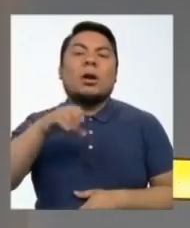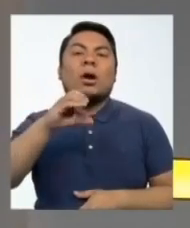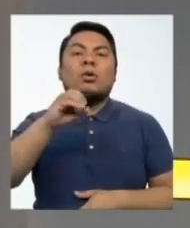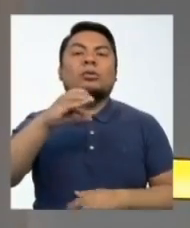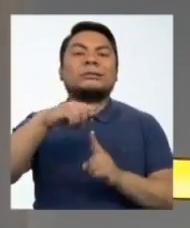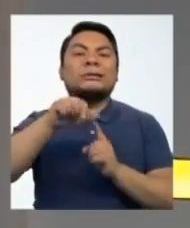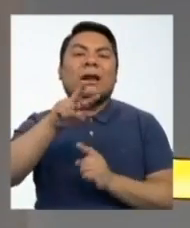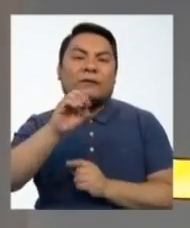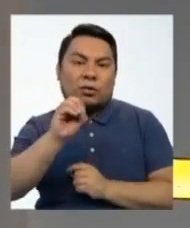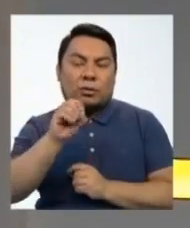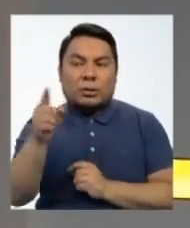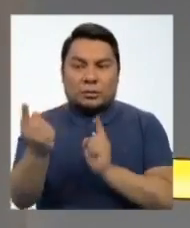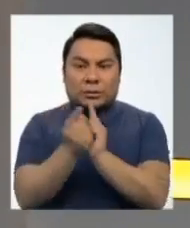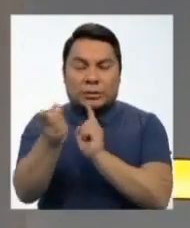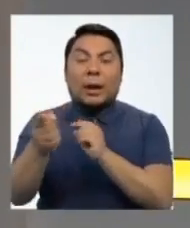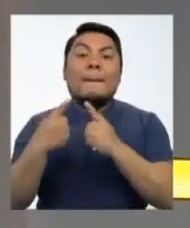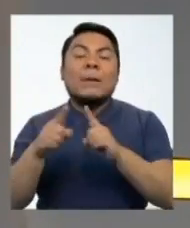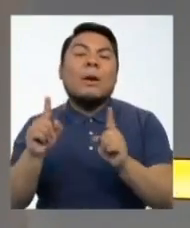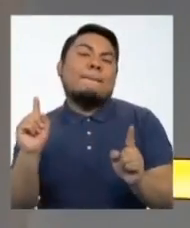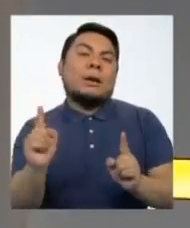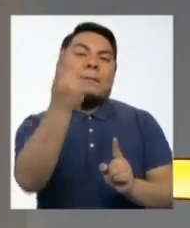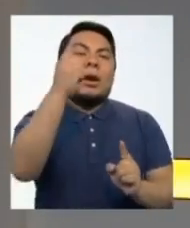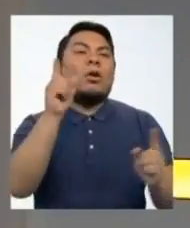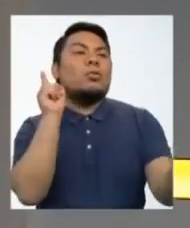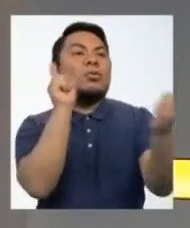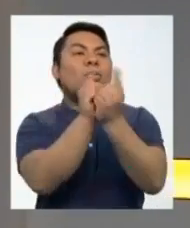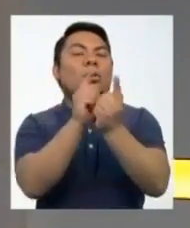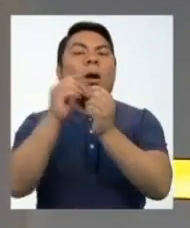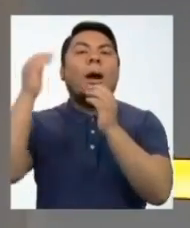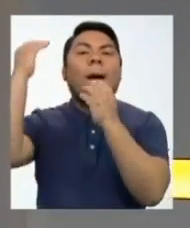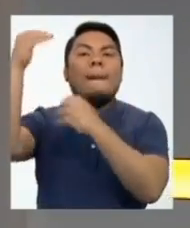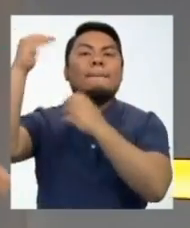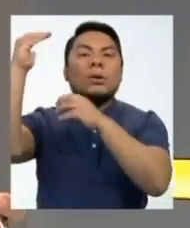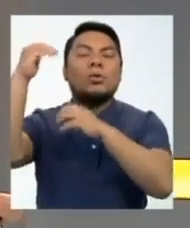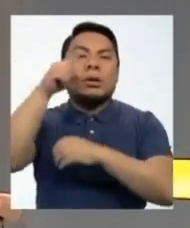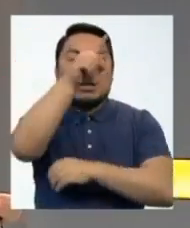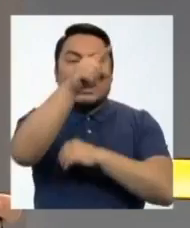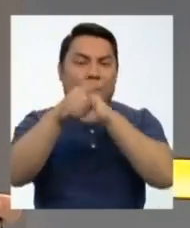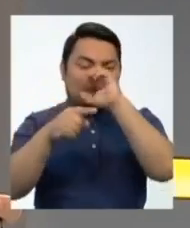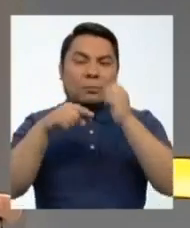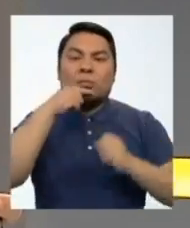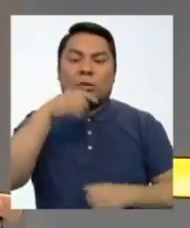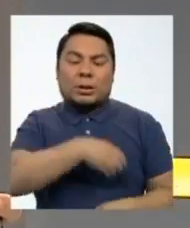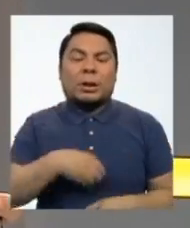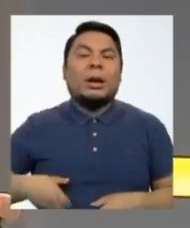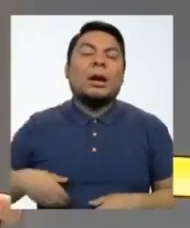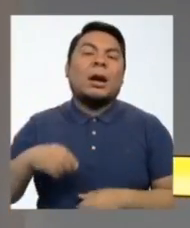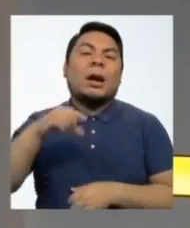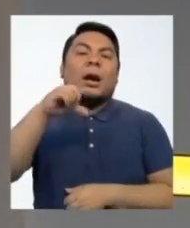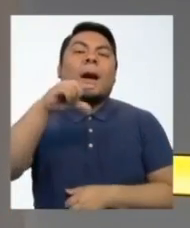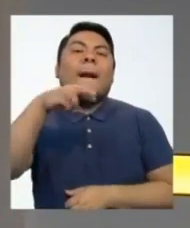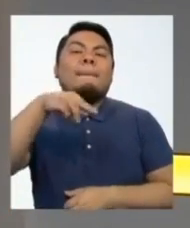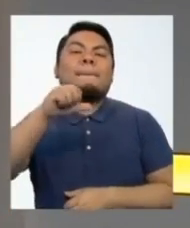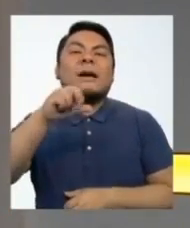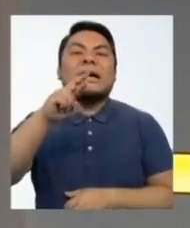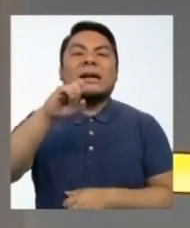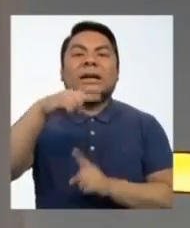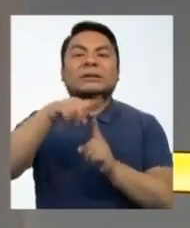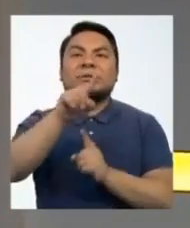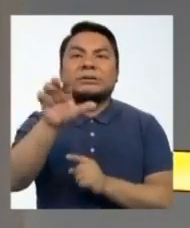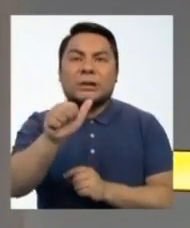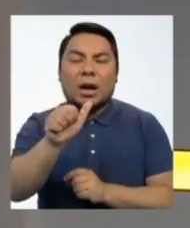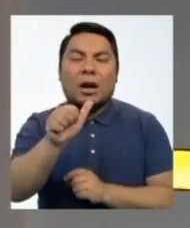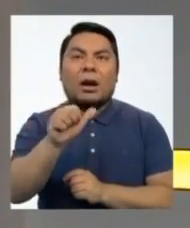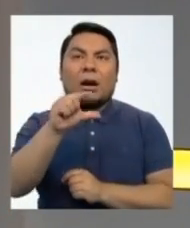Nos vamos a comunicar desde Piura con la congresista Marisa García, originalmente también de Fuerza Popular y luego pues de este